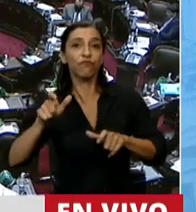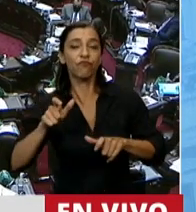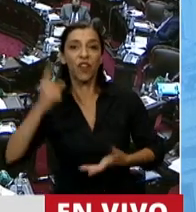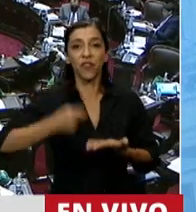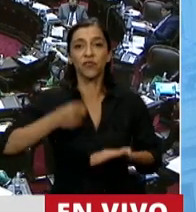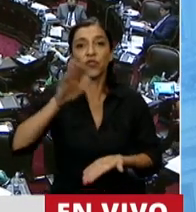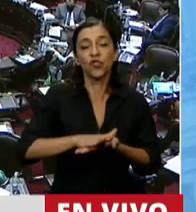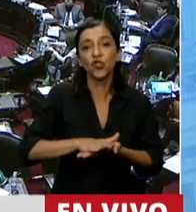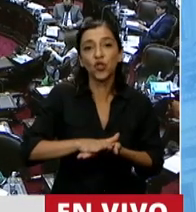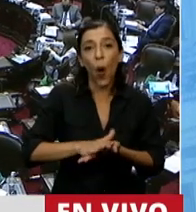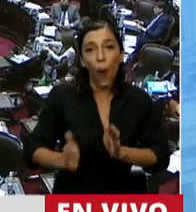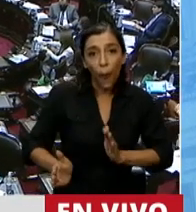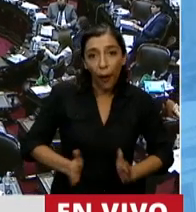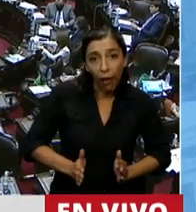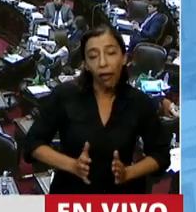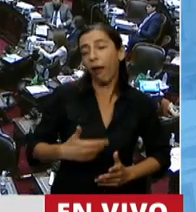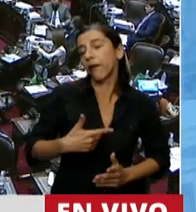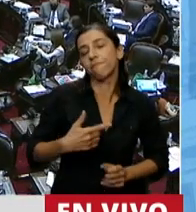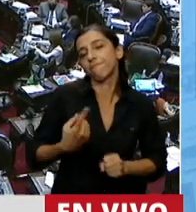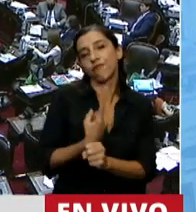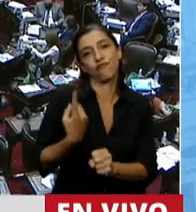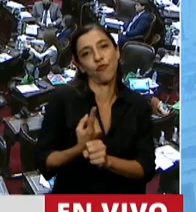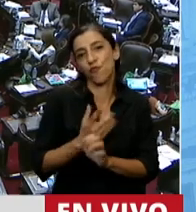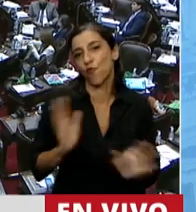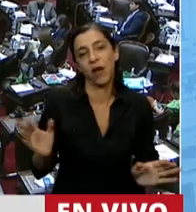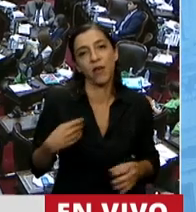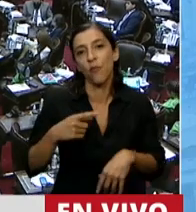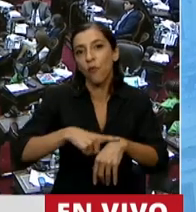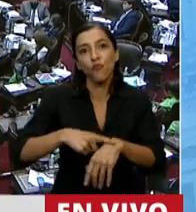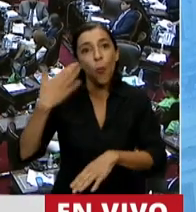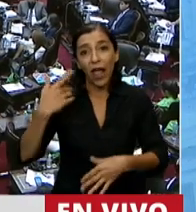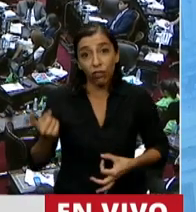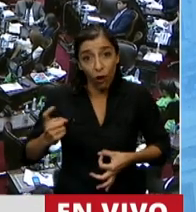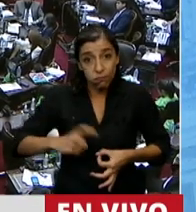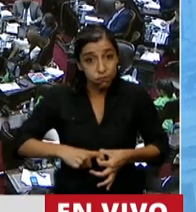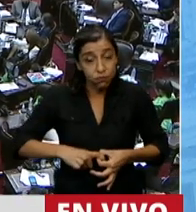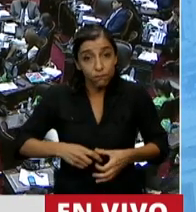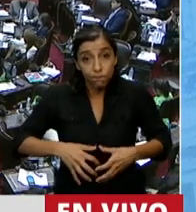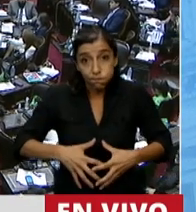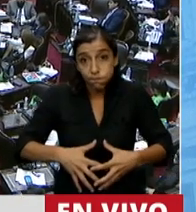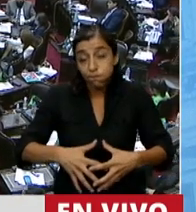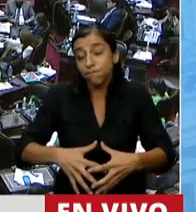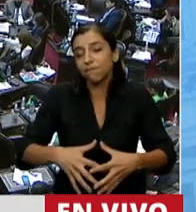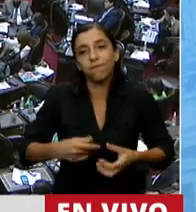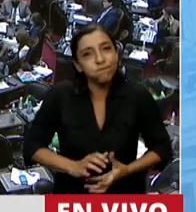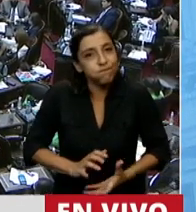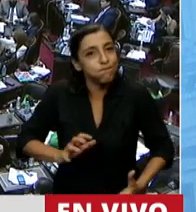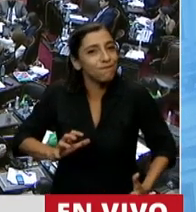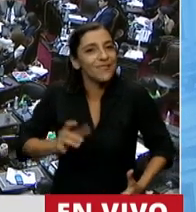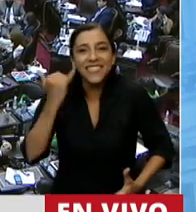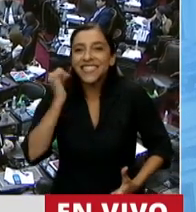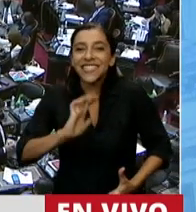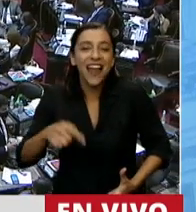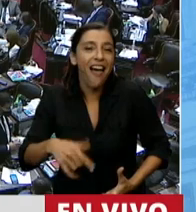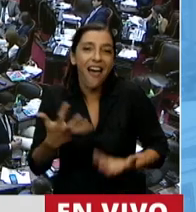inicial de su existencia, que va de la concepción al nacimiento es precisamente